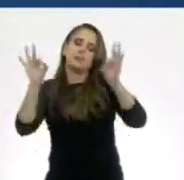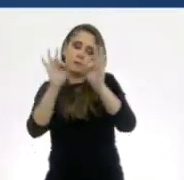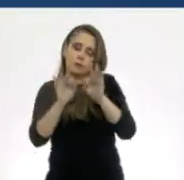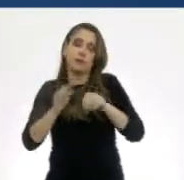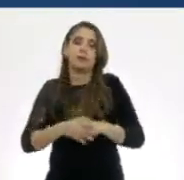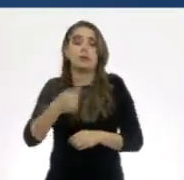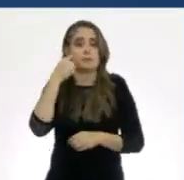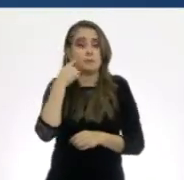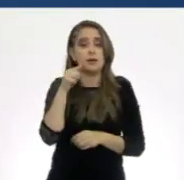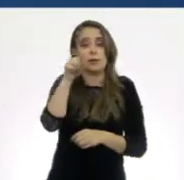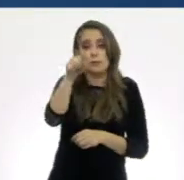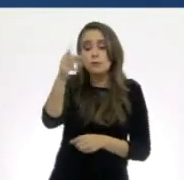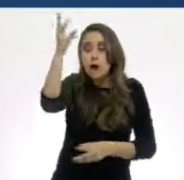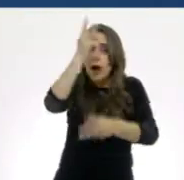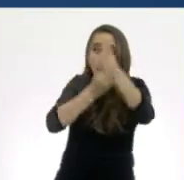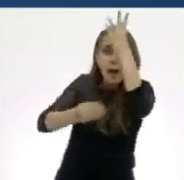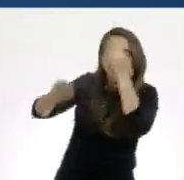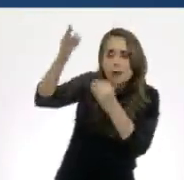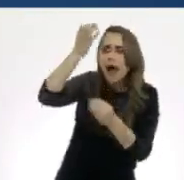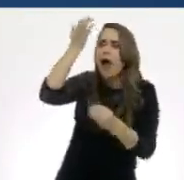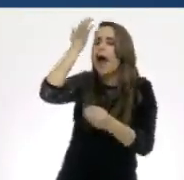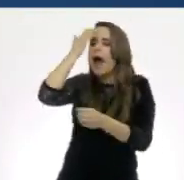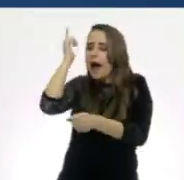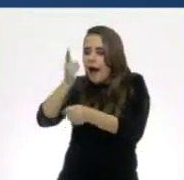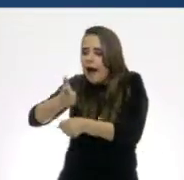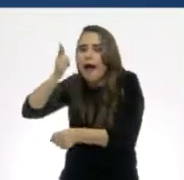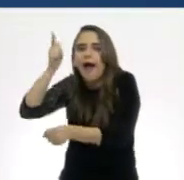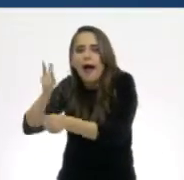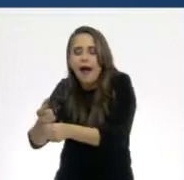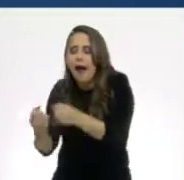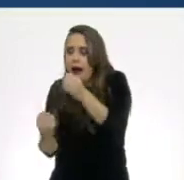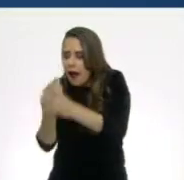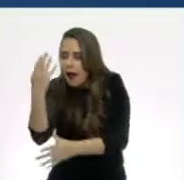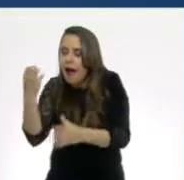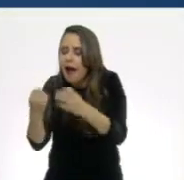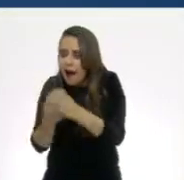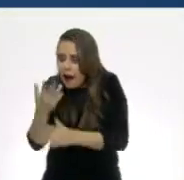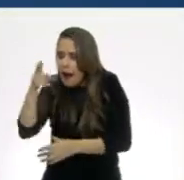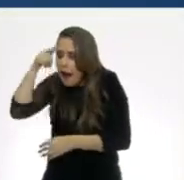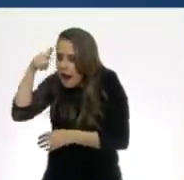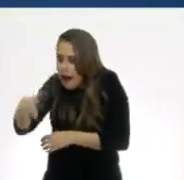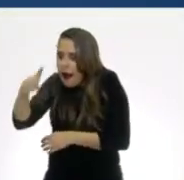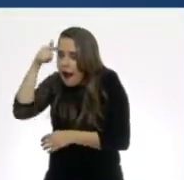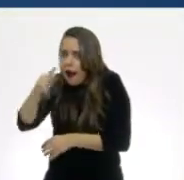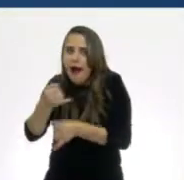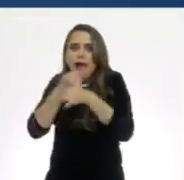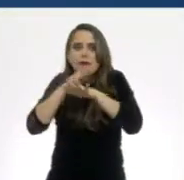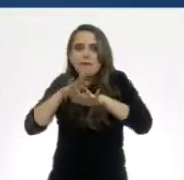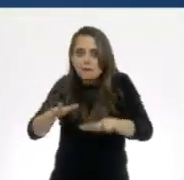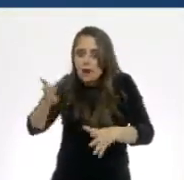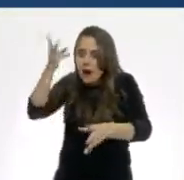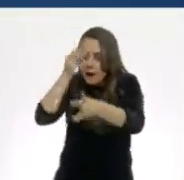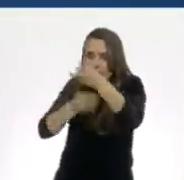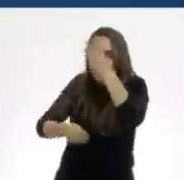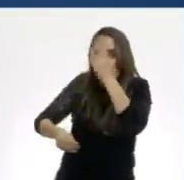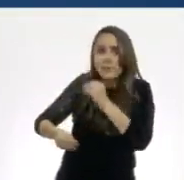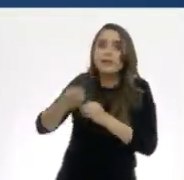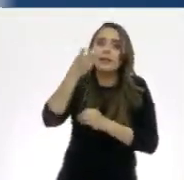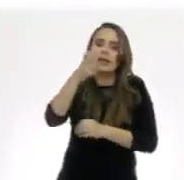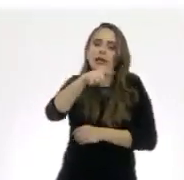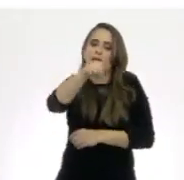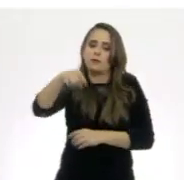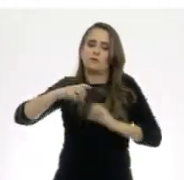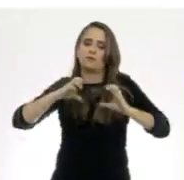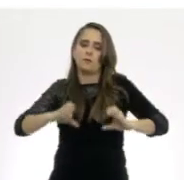aprendemos y conocemos cosas nuevas sobre nuestro cuerpo, también nos cuidamos. ¡Yupi!